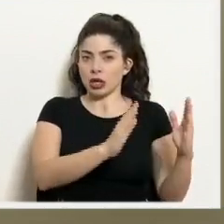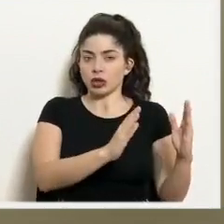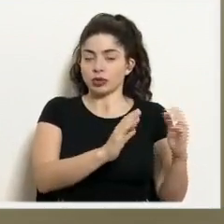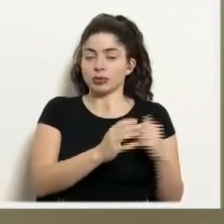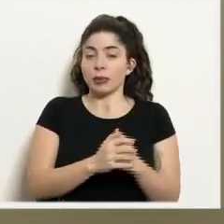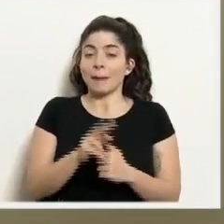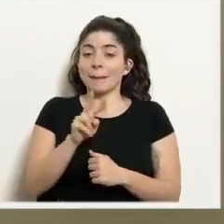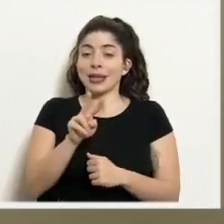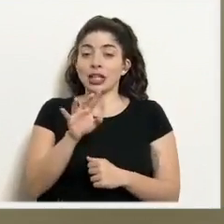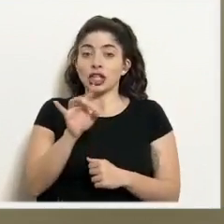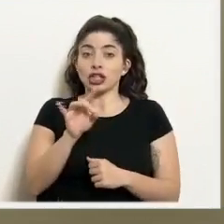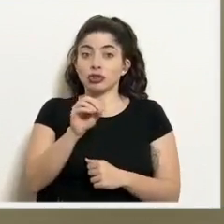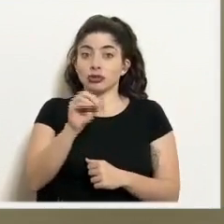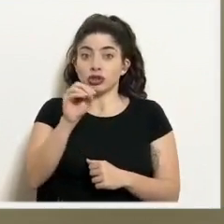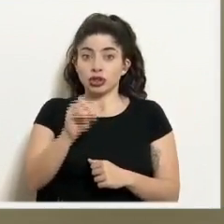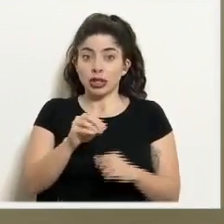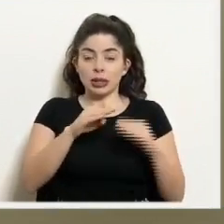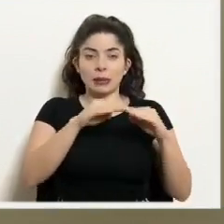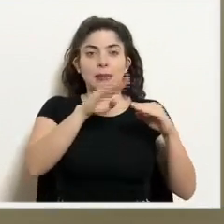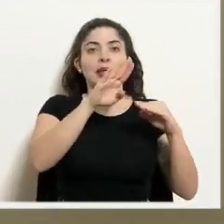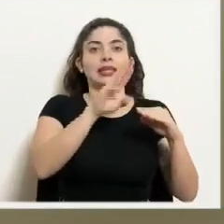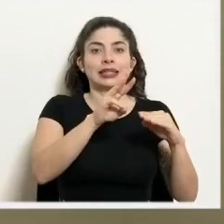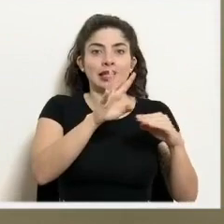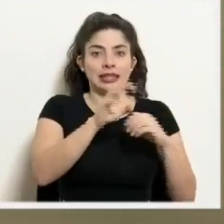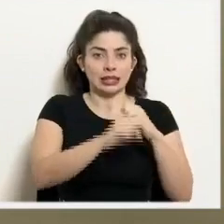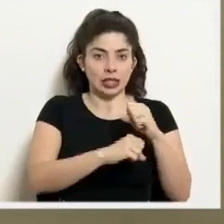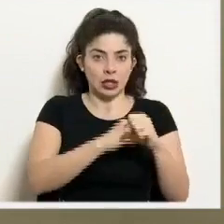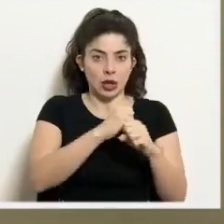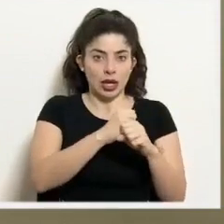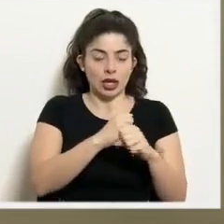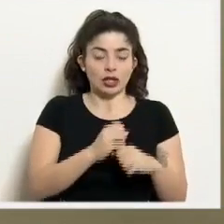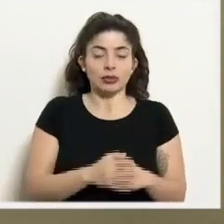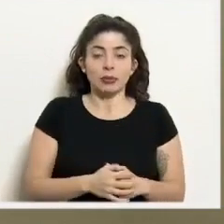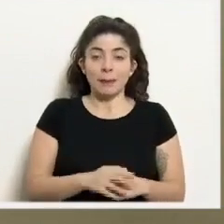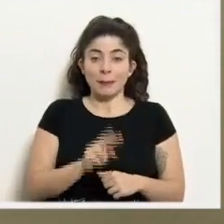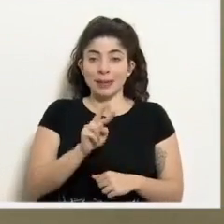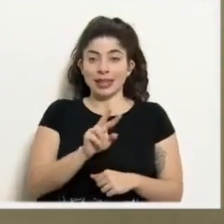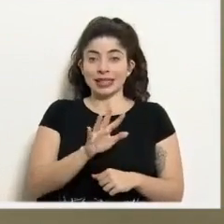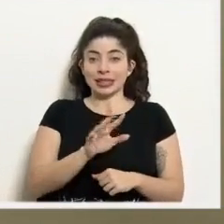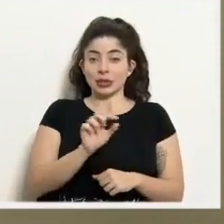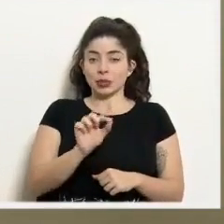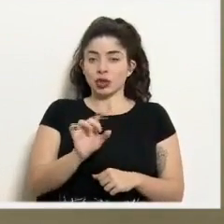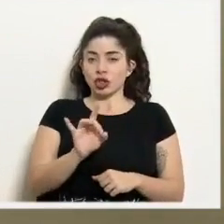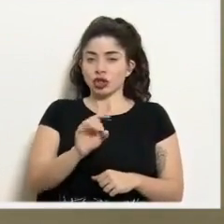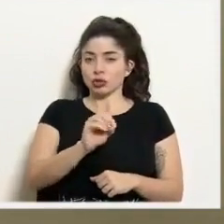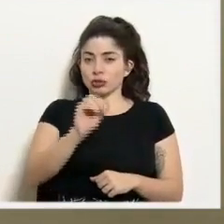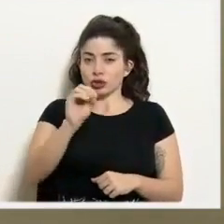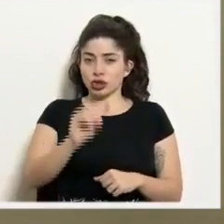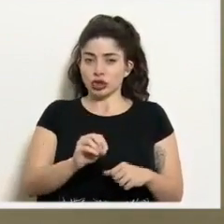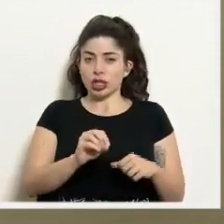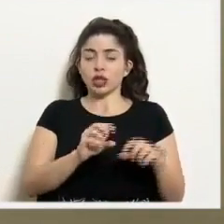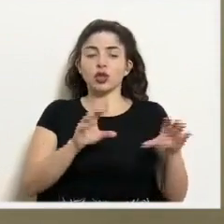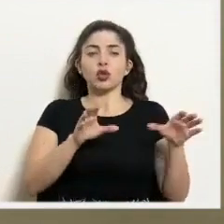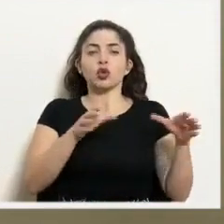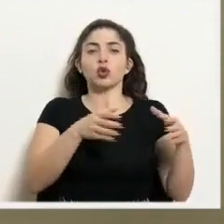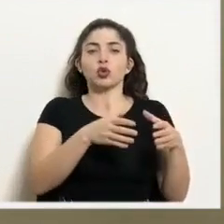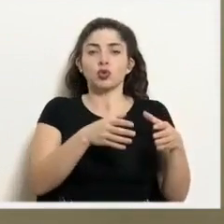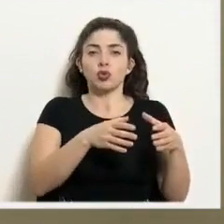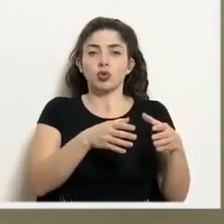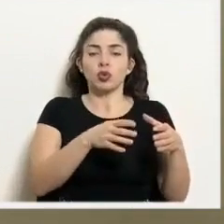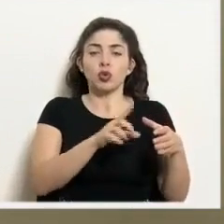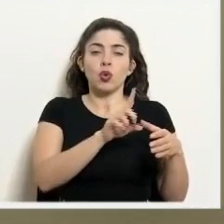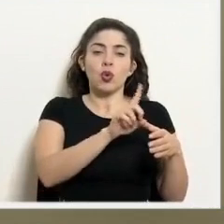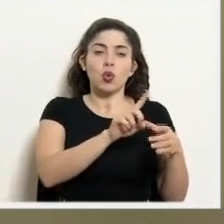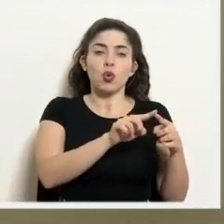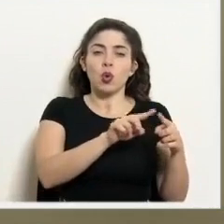el 28% en mayores de 65 años y el 25.8% en el grupo de edad de